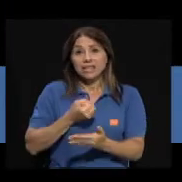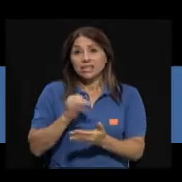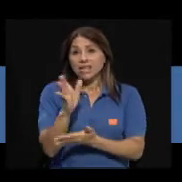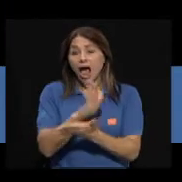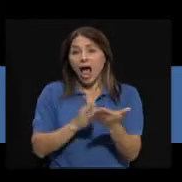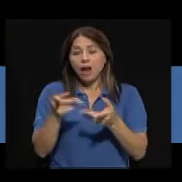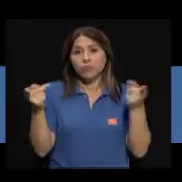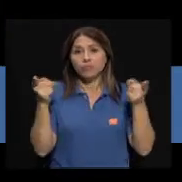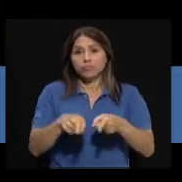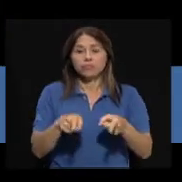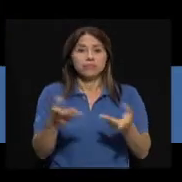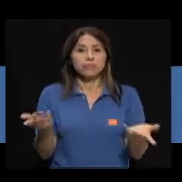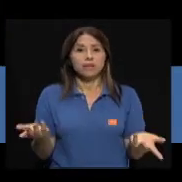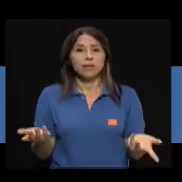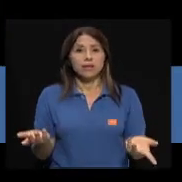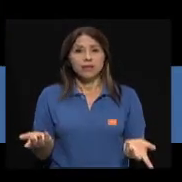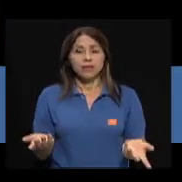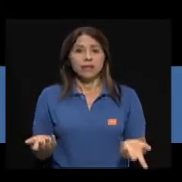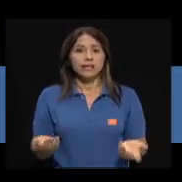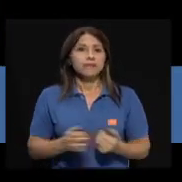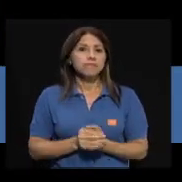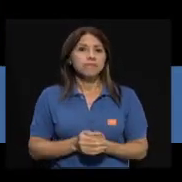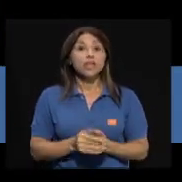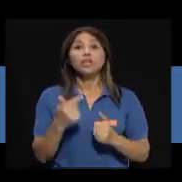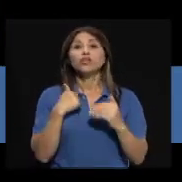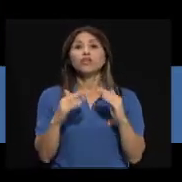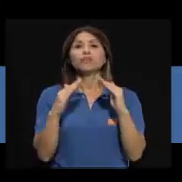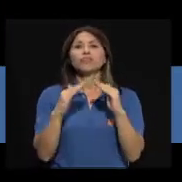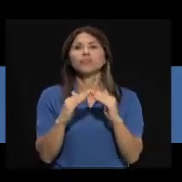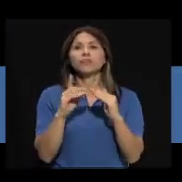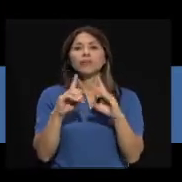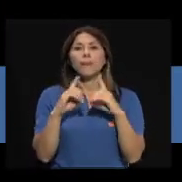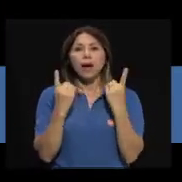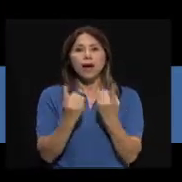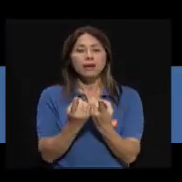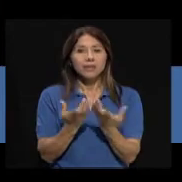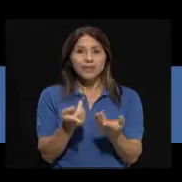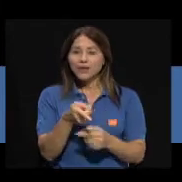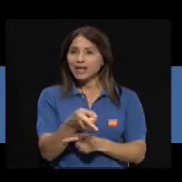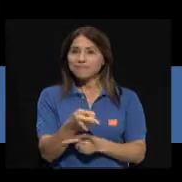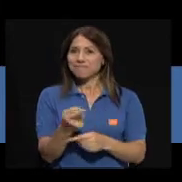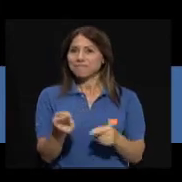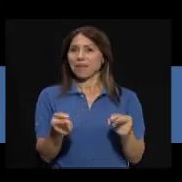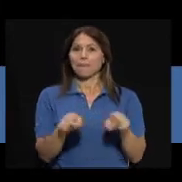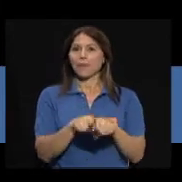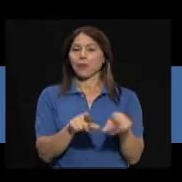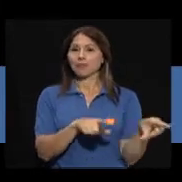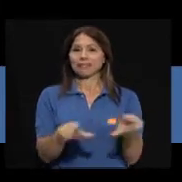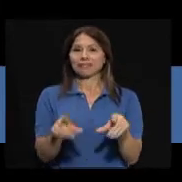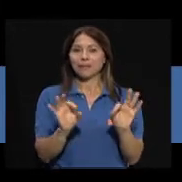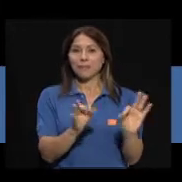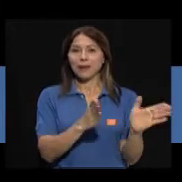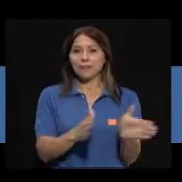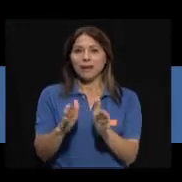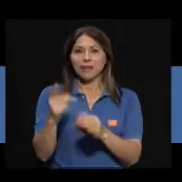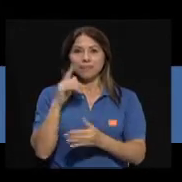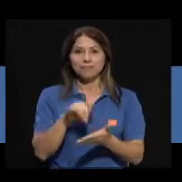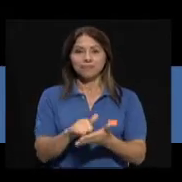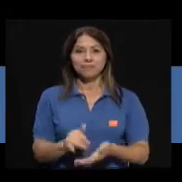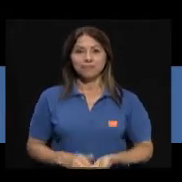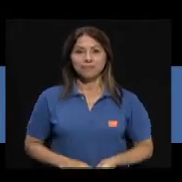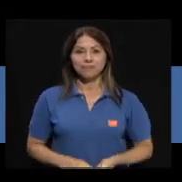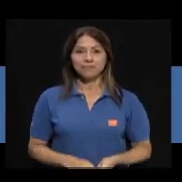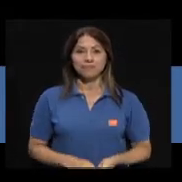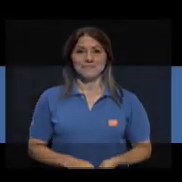emergencias en caso de cualquier eventualidad y vivo en un apartamento y la verdad tampoco estoy como muy